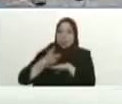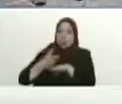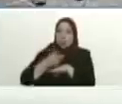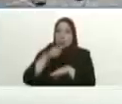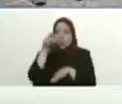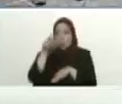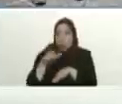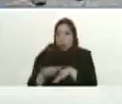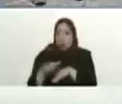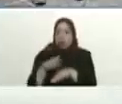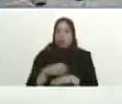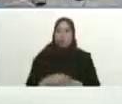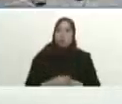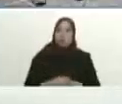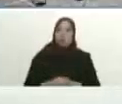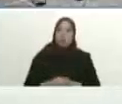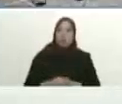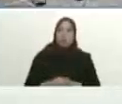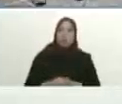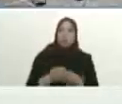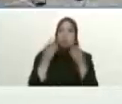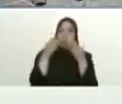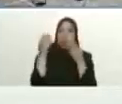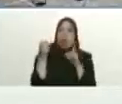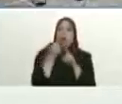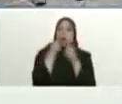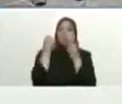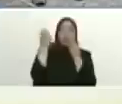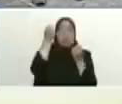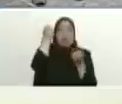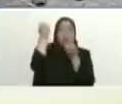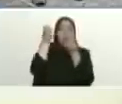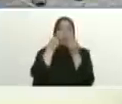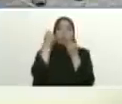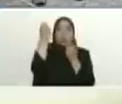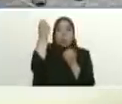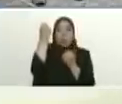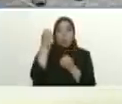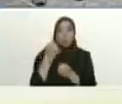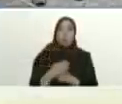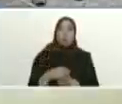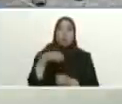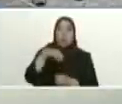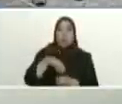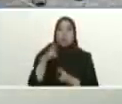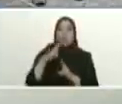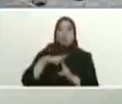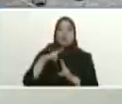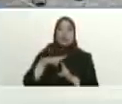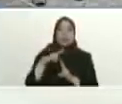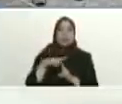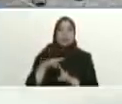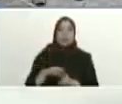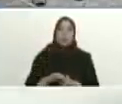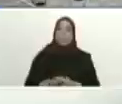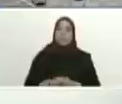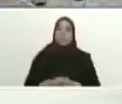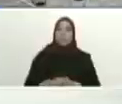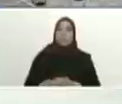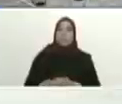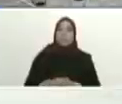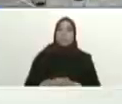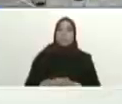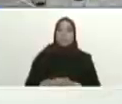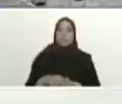gobernador combatiente de el estado Táchira tenemos el